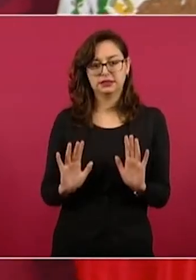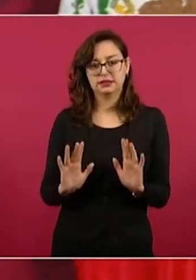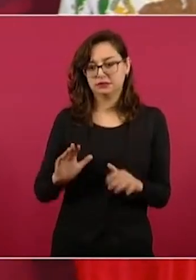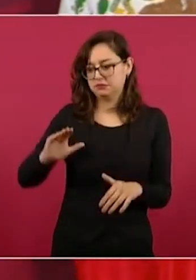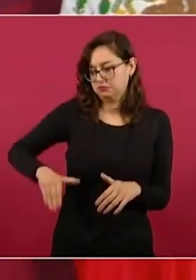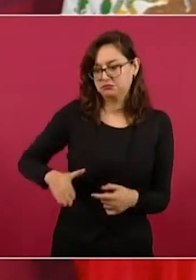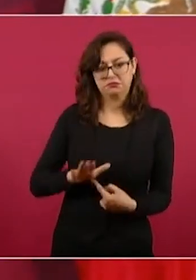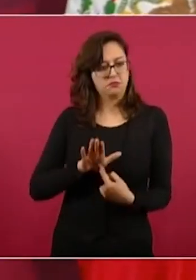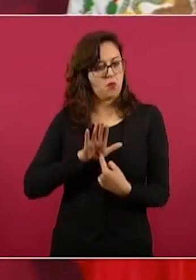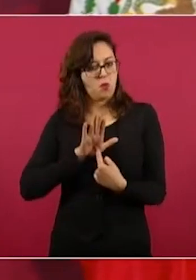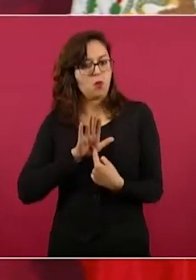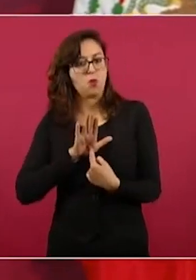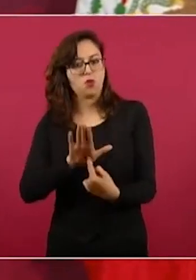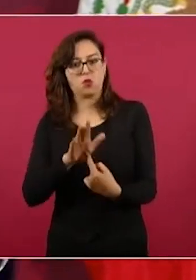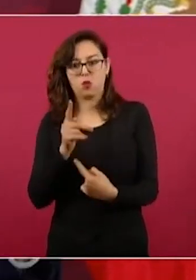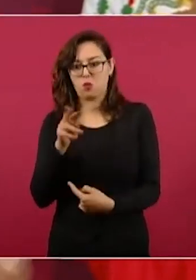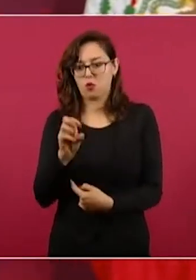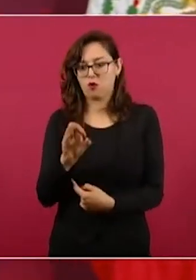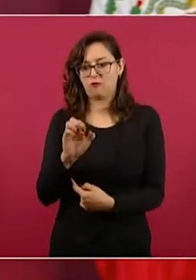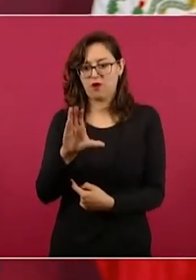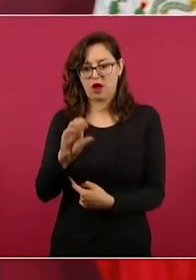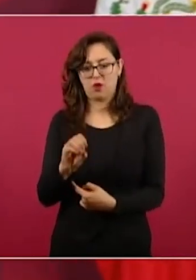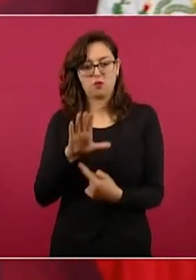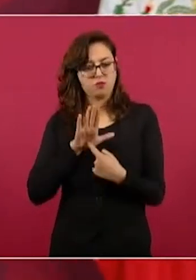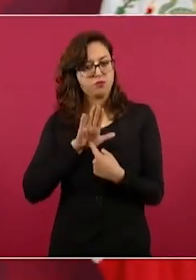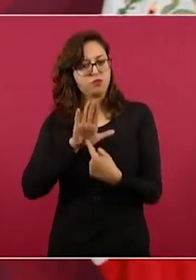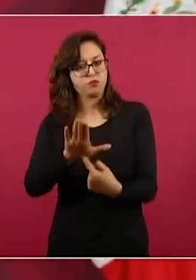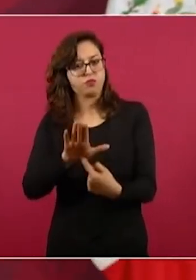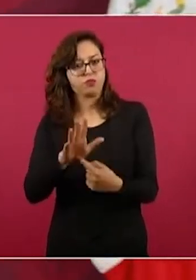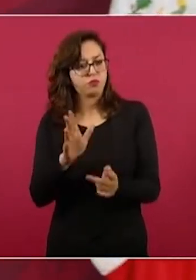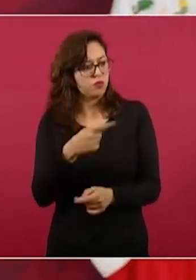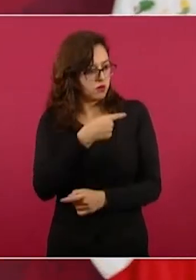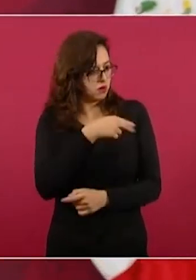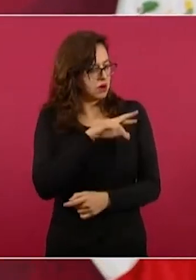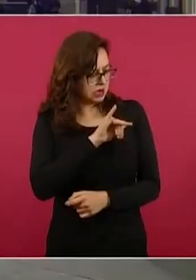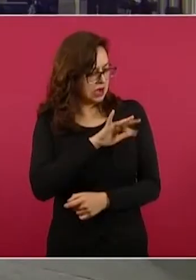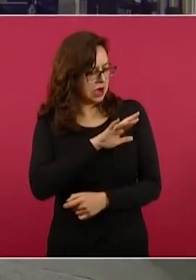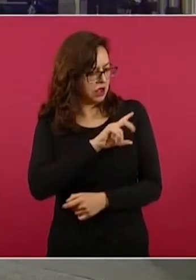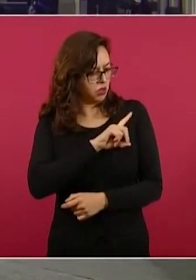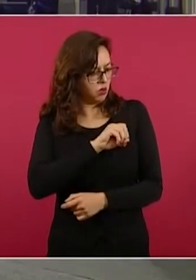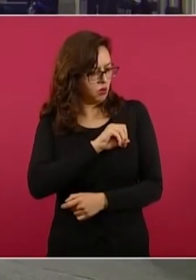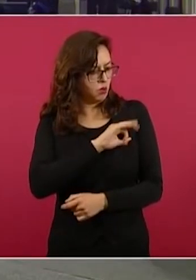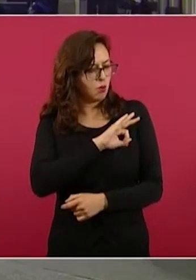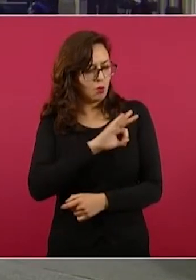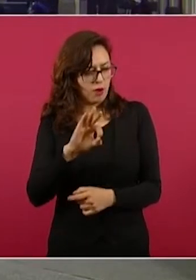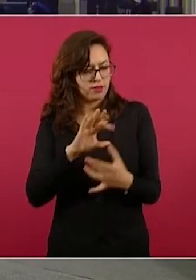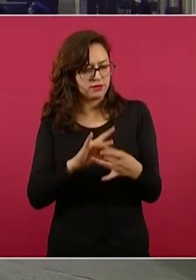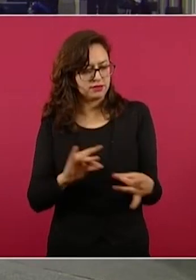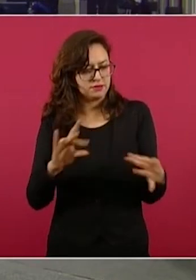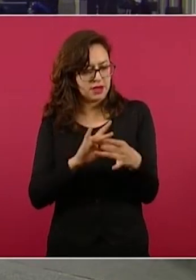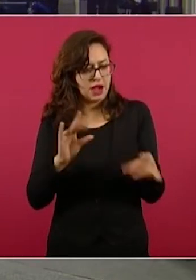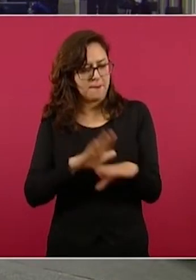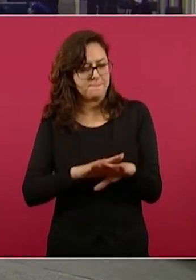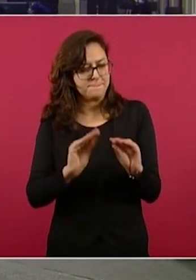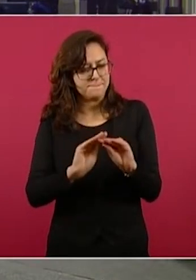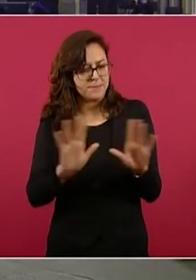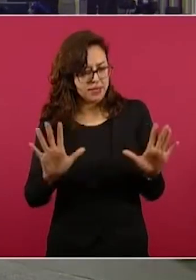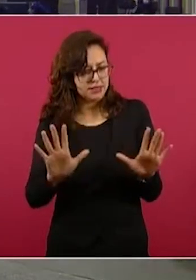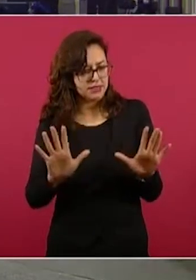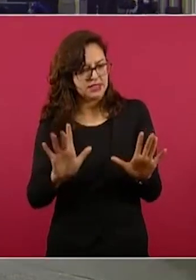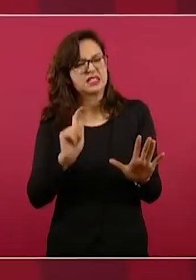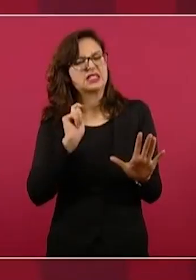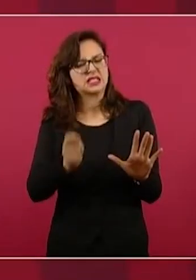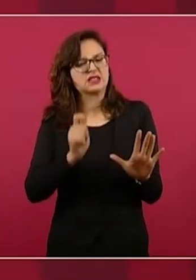acabamos de ver y Ricardo lo podría explicar más de cómo